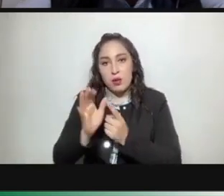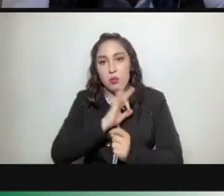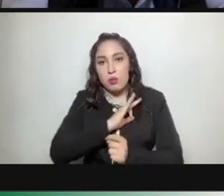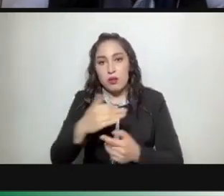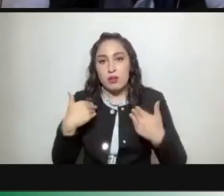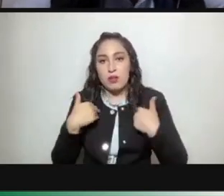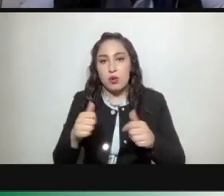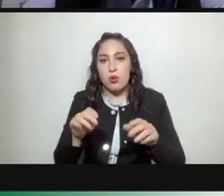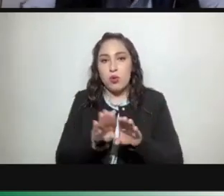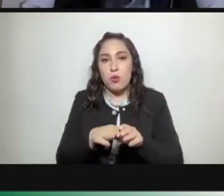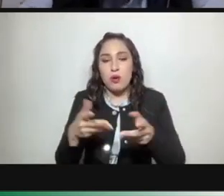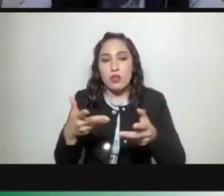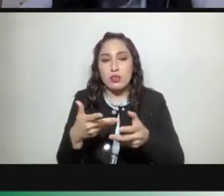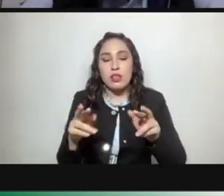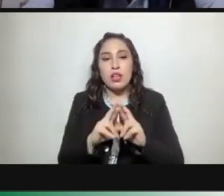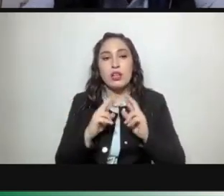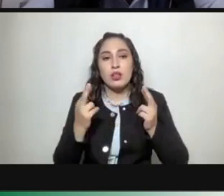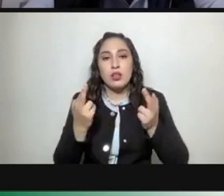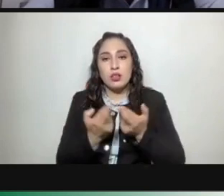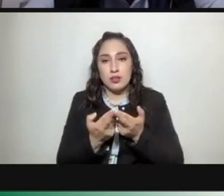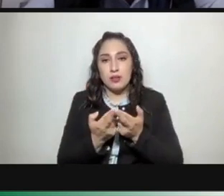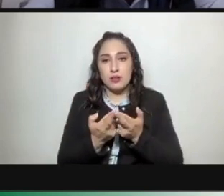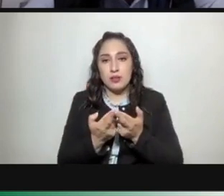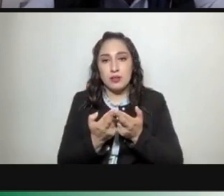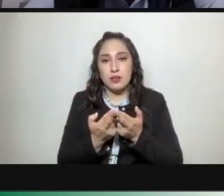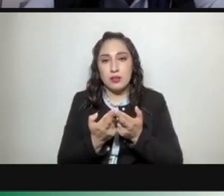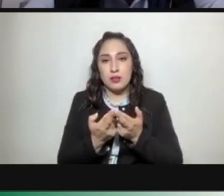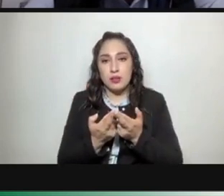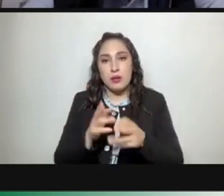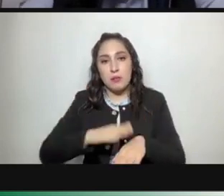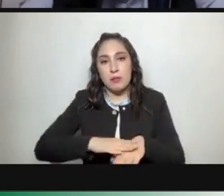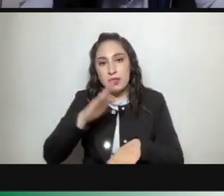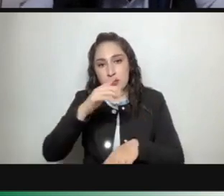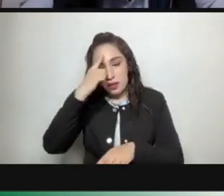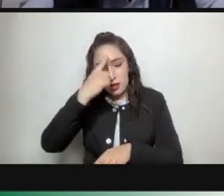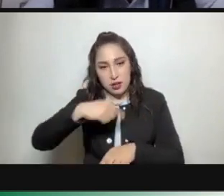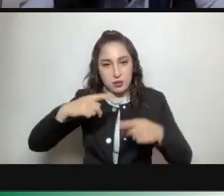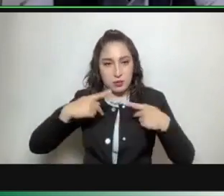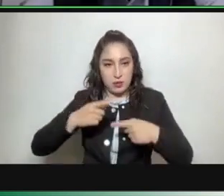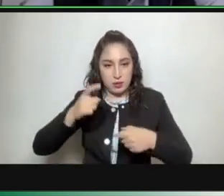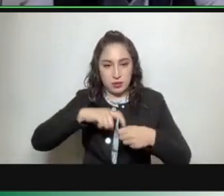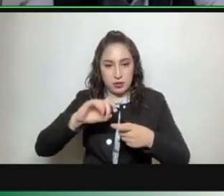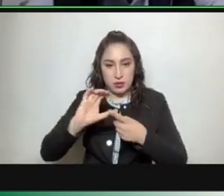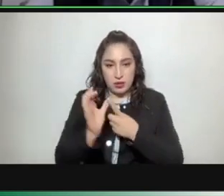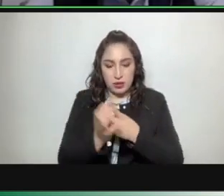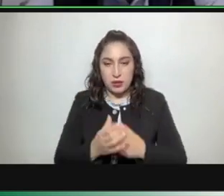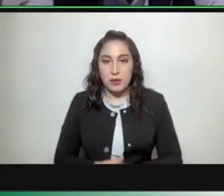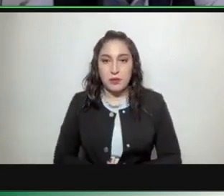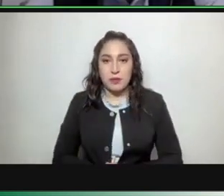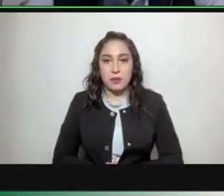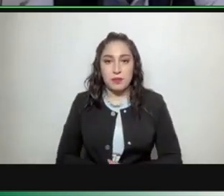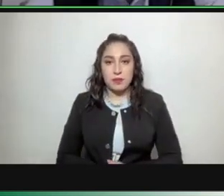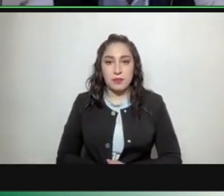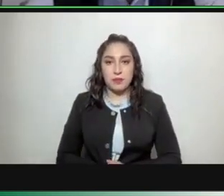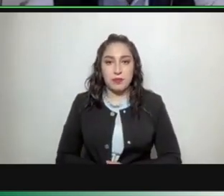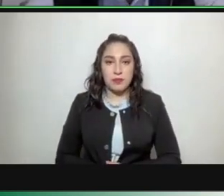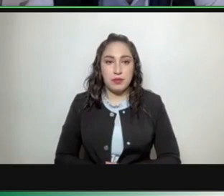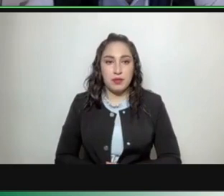qué manera se va a llevar a cabo esta comparecencia ante todos que le damos esta comisión por favor secretario